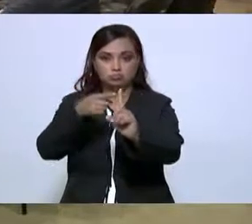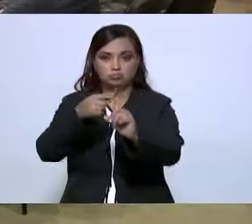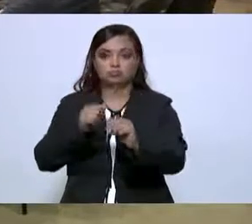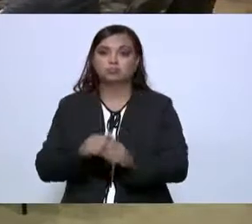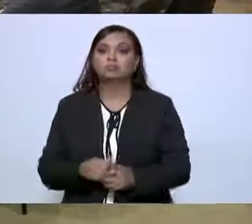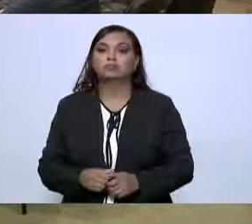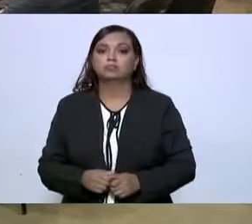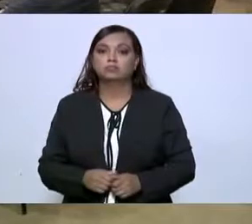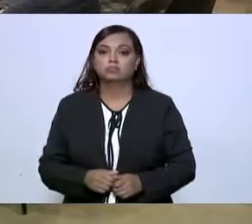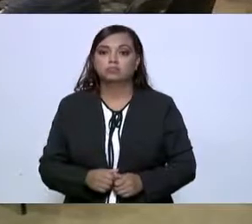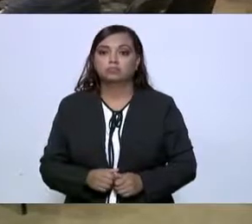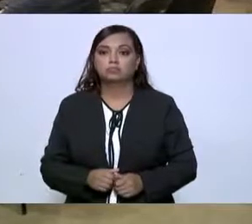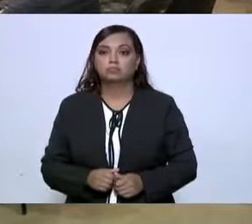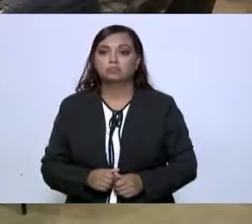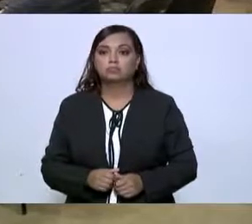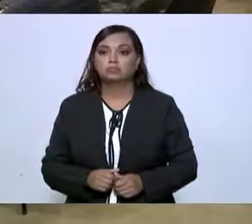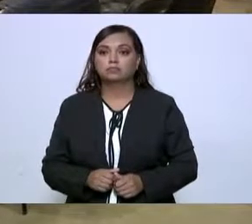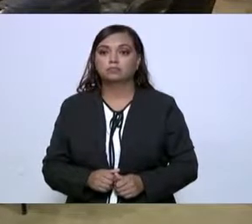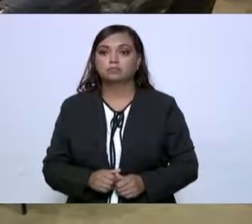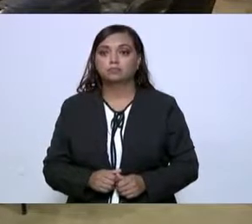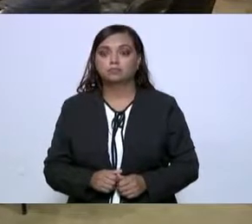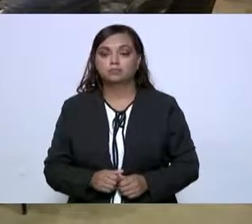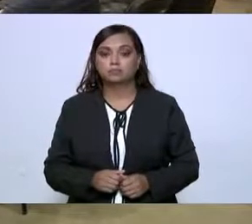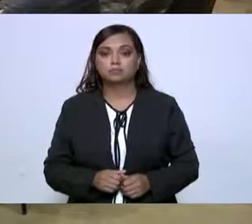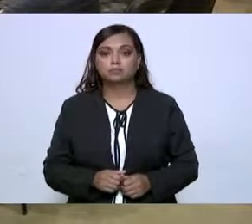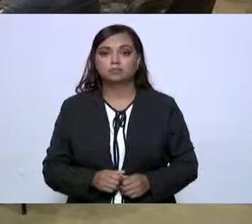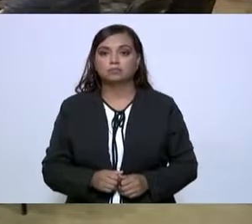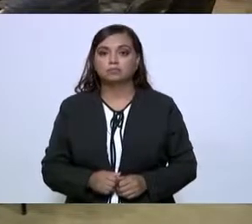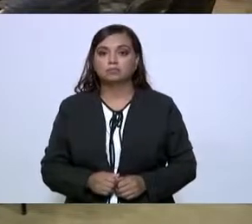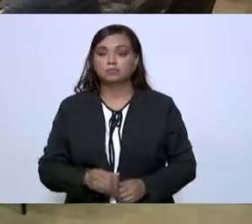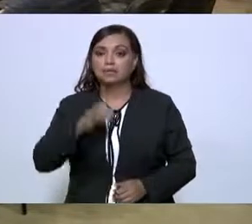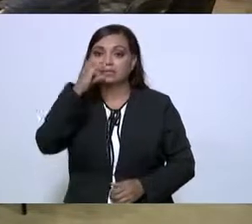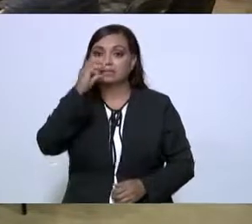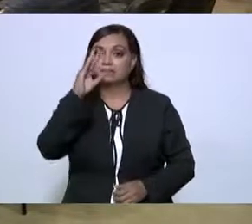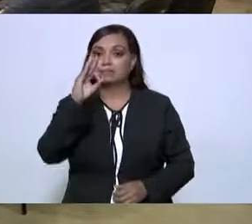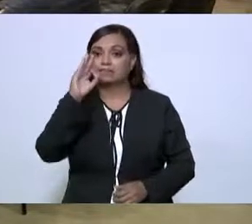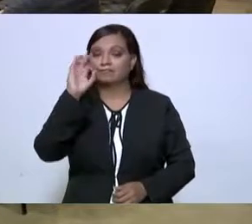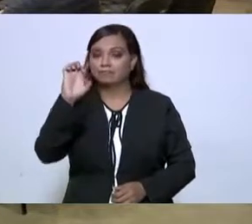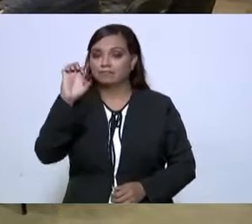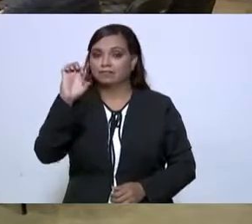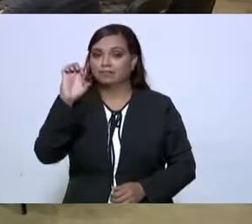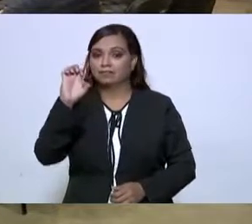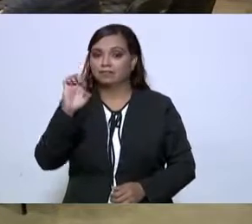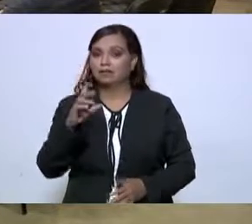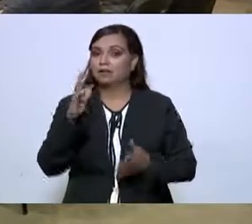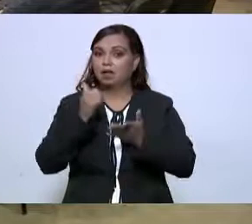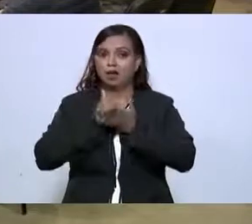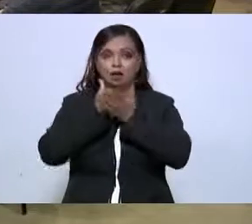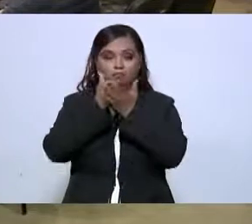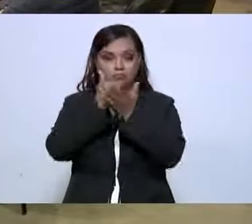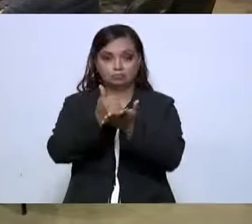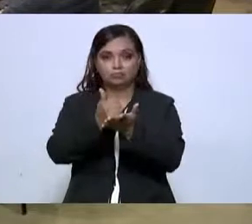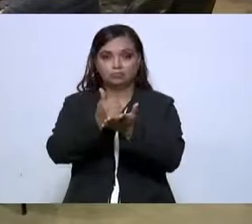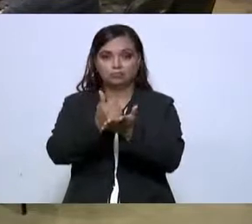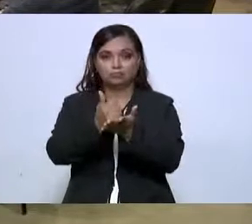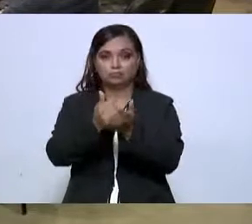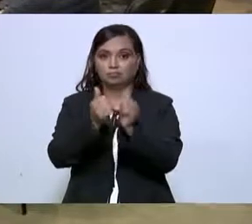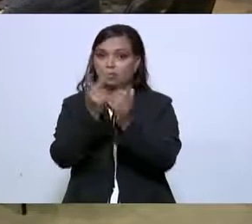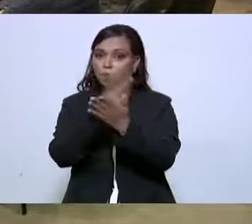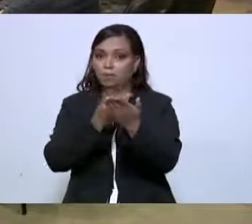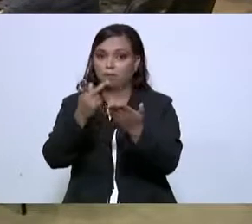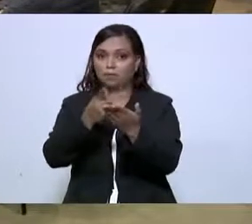la Comisión Federal de Electricidad nos está ayudando,